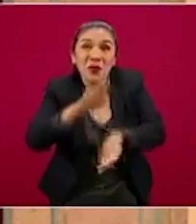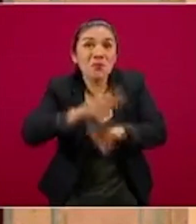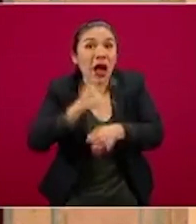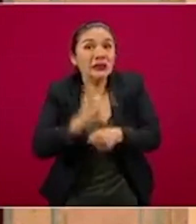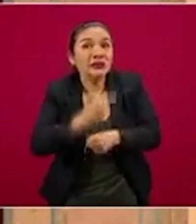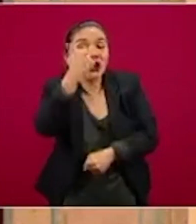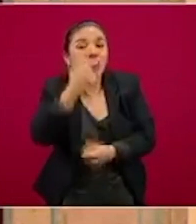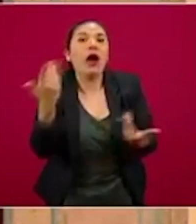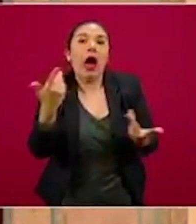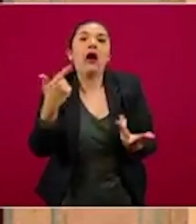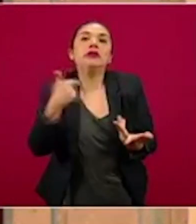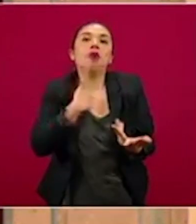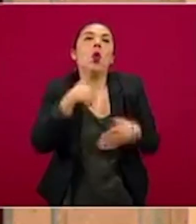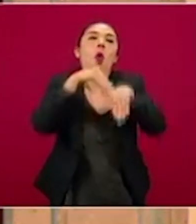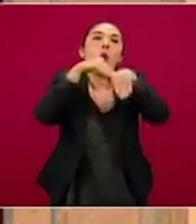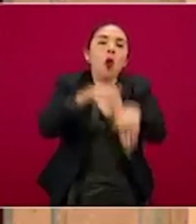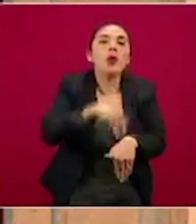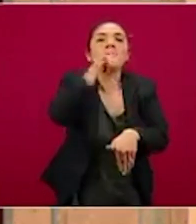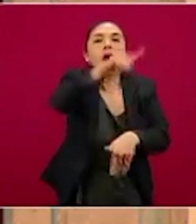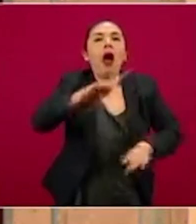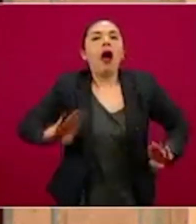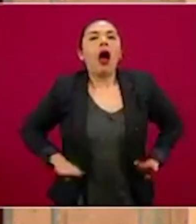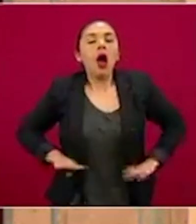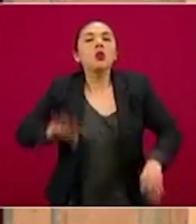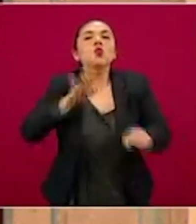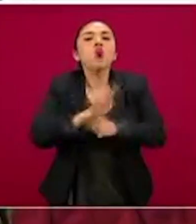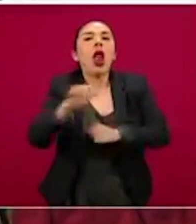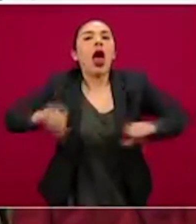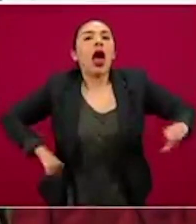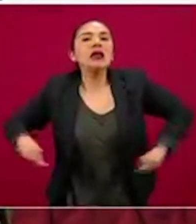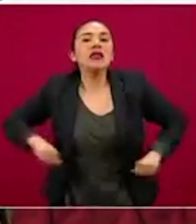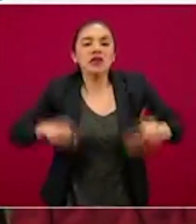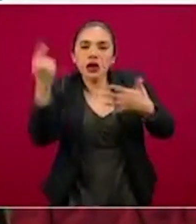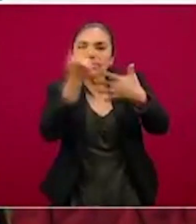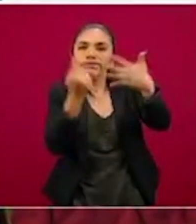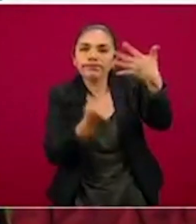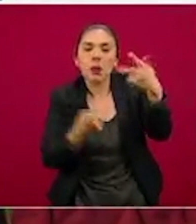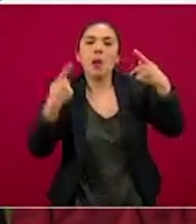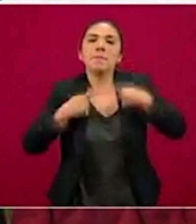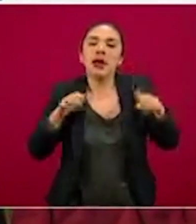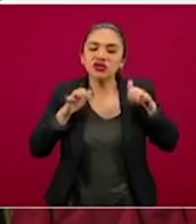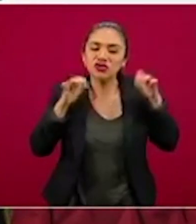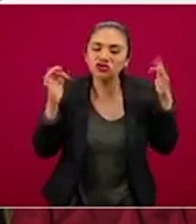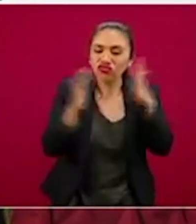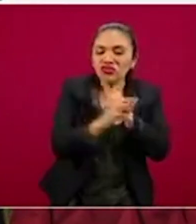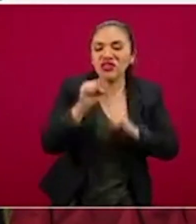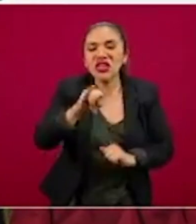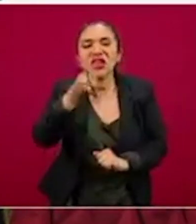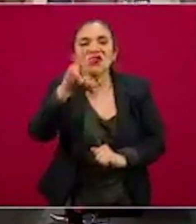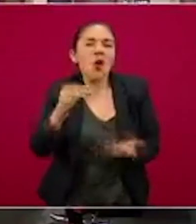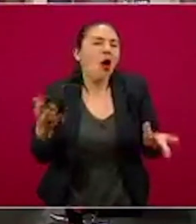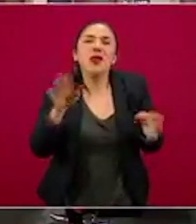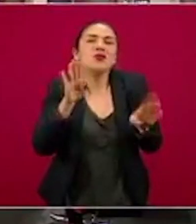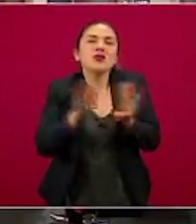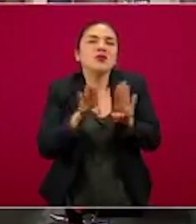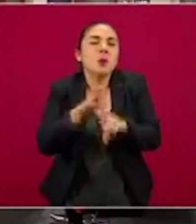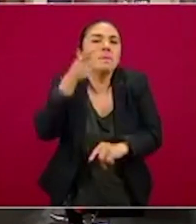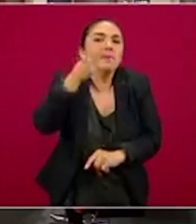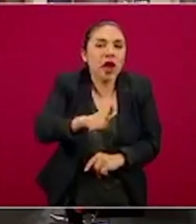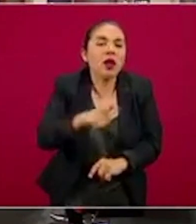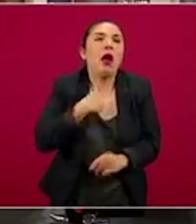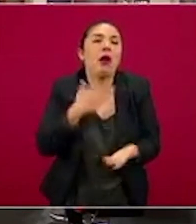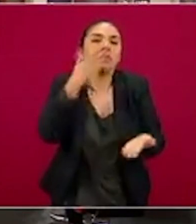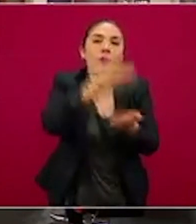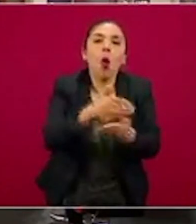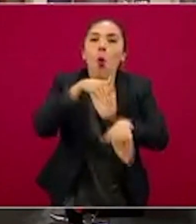La Secretaría de Salud Federal informó que se registraron 643 nuevas muertes a causa de coronavirus, con lo que asciende la cifra a